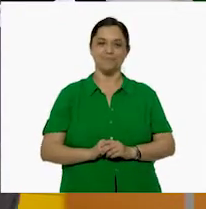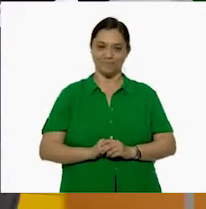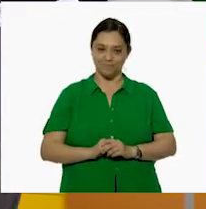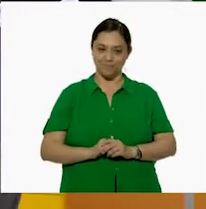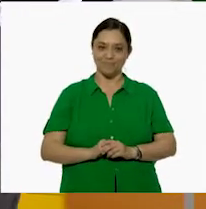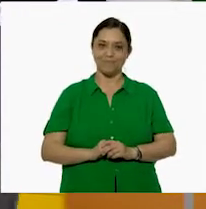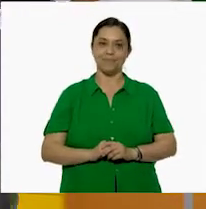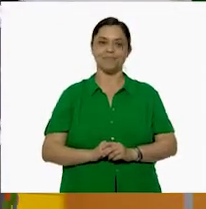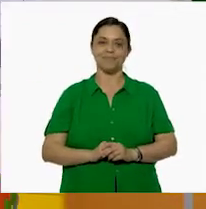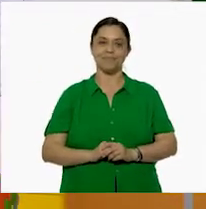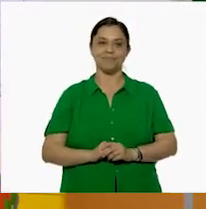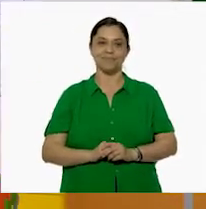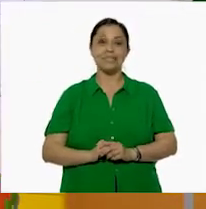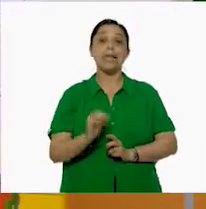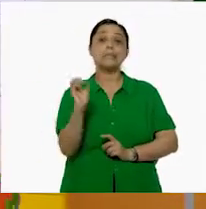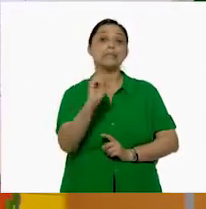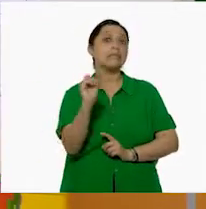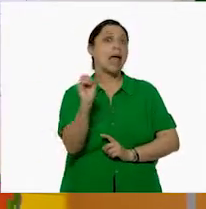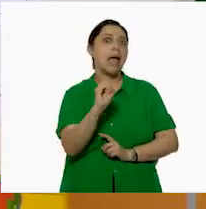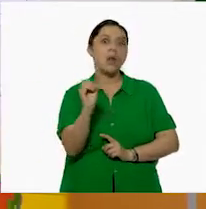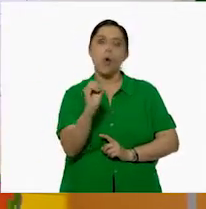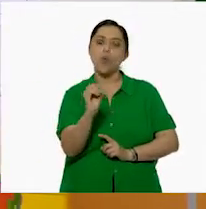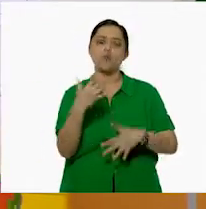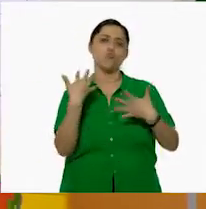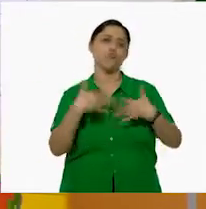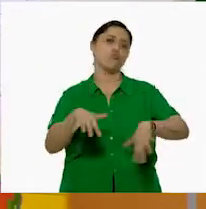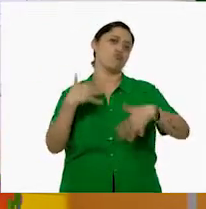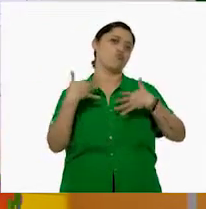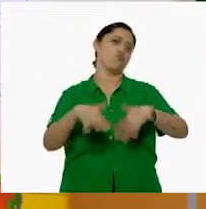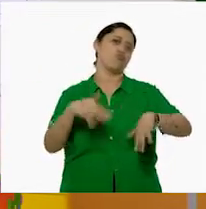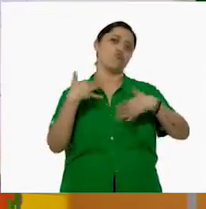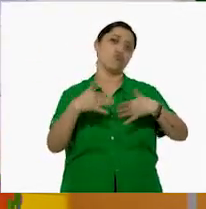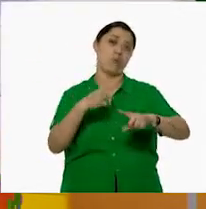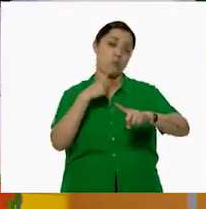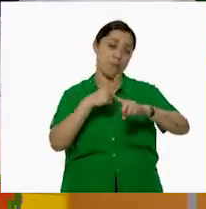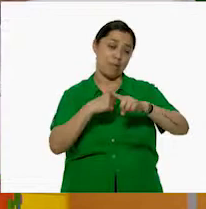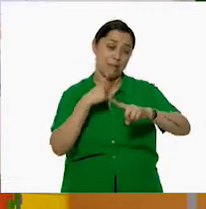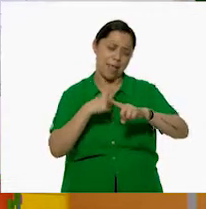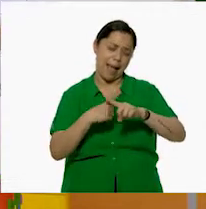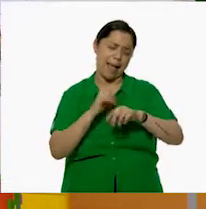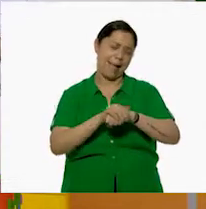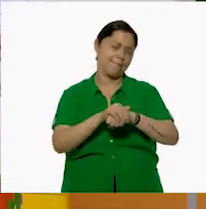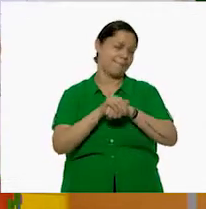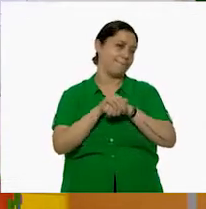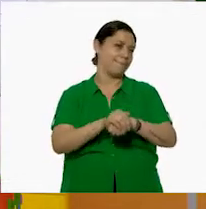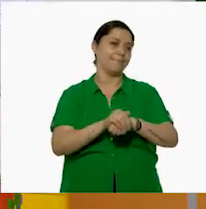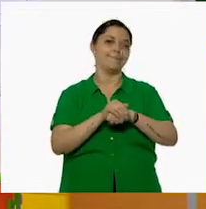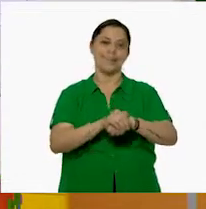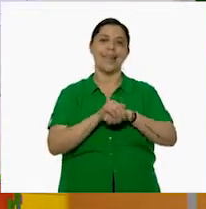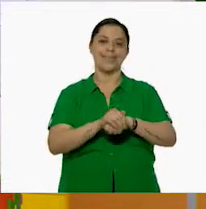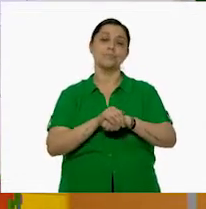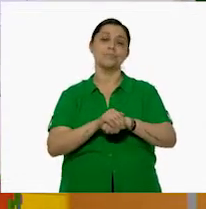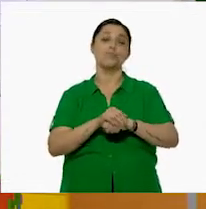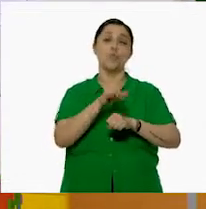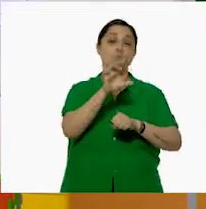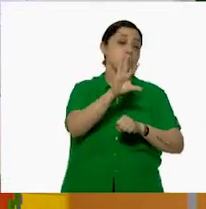420. Los ceros son los mejores amigos de las multiplicaciones. ¿Verdad que sí? Sí. Bueno, multiplicar por 10, nada más se le agrega el 0. Muy bien, allá, Abril.